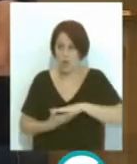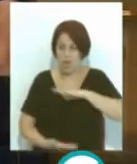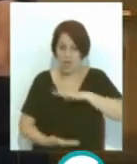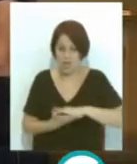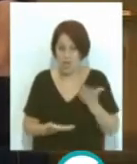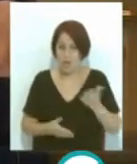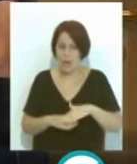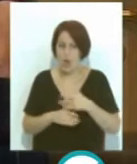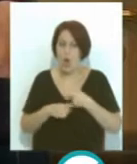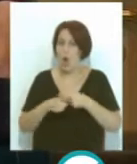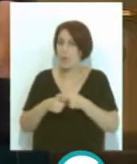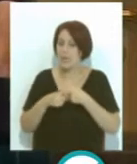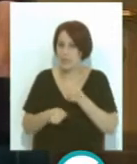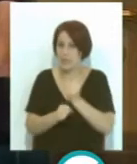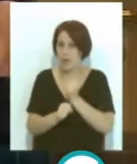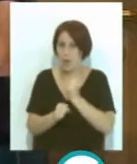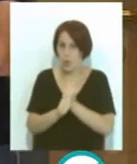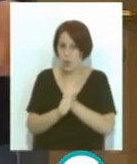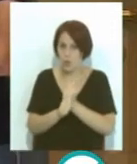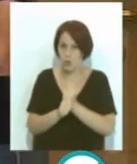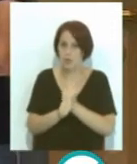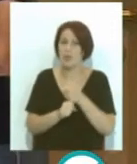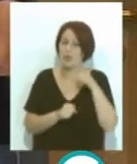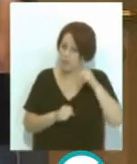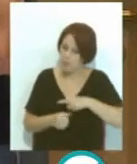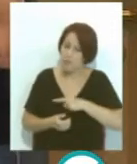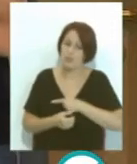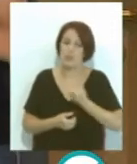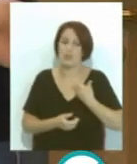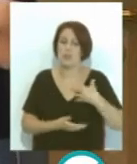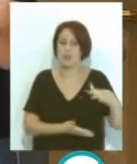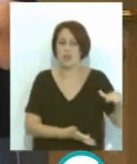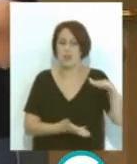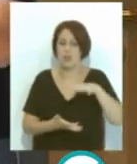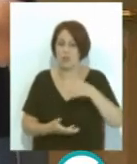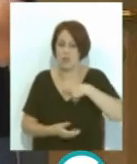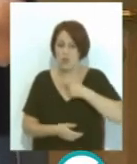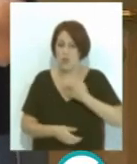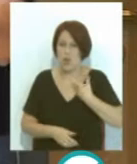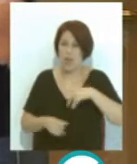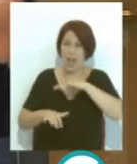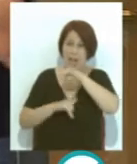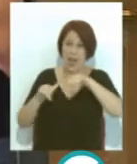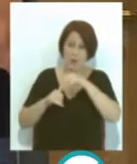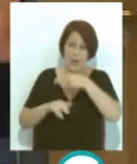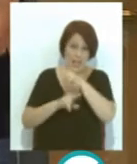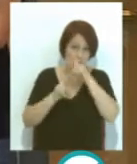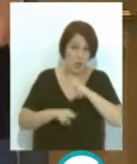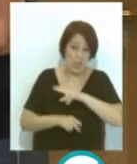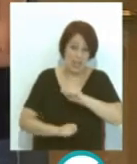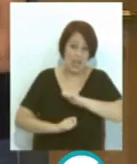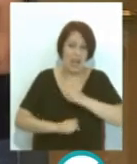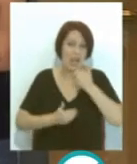de compartir el trabajo y las cargas de trabajo que arrancamos de la multinacional gracias a nuestras